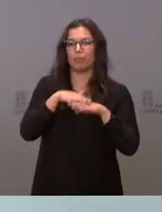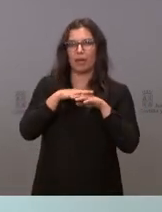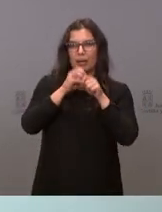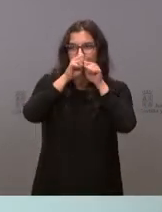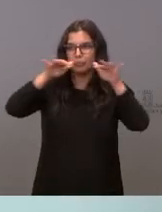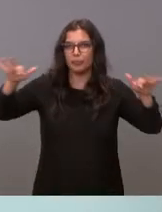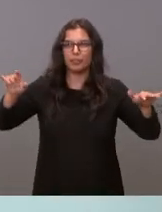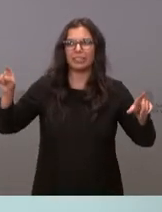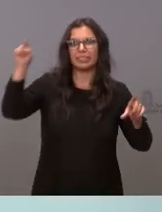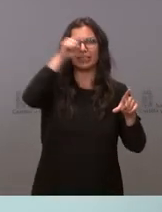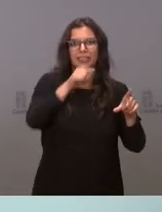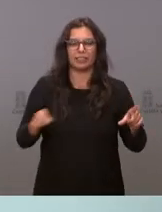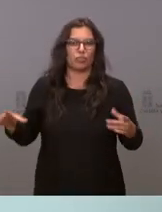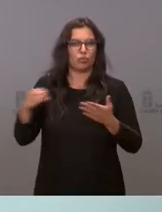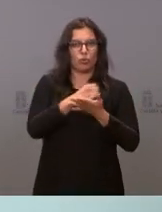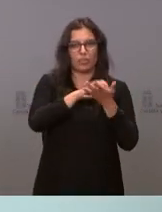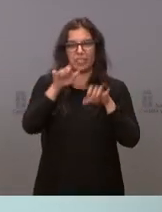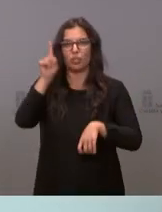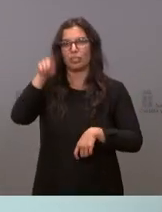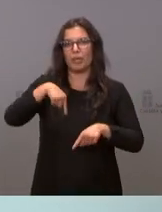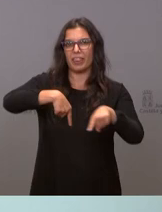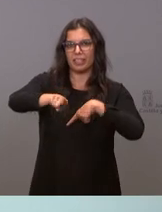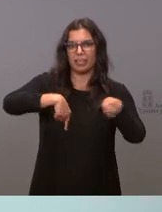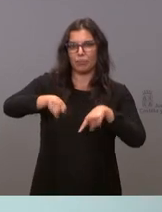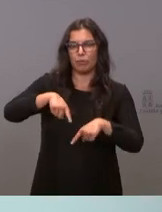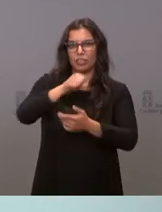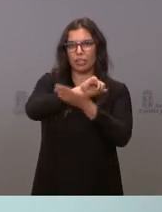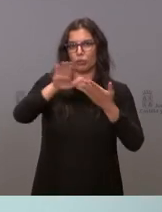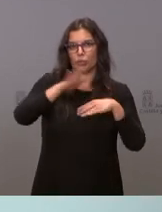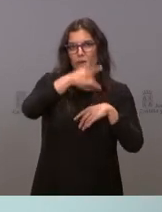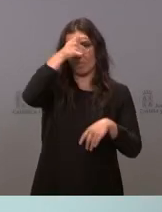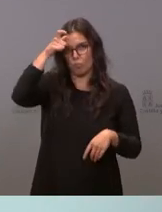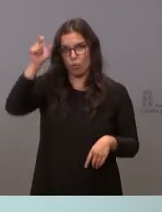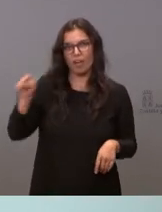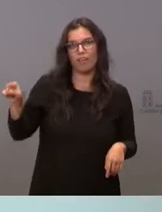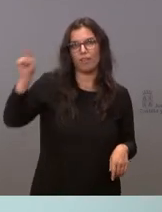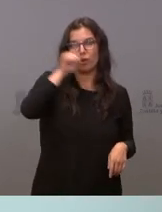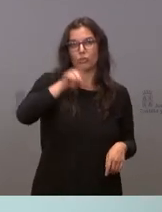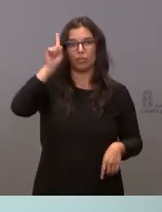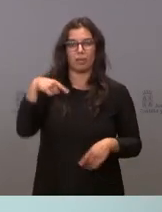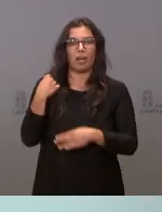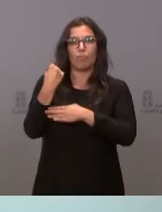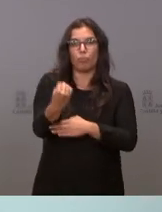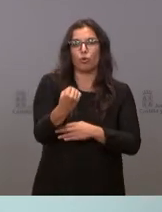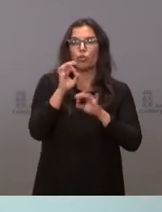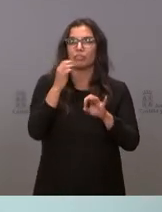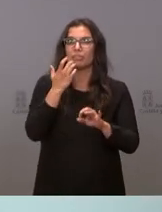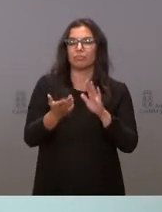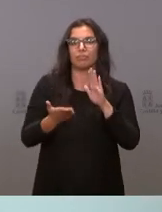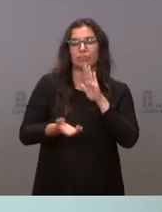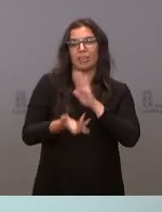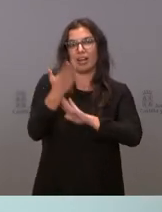rincones y todas las personas el transporte rural gratuito un apoyo a la vivienda en el mundo rural una